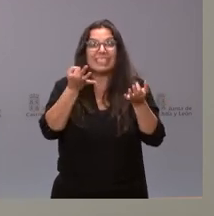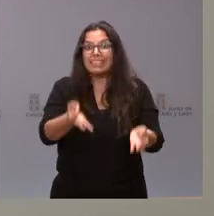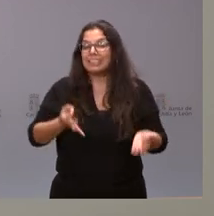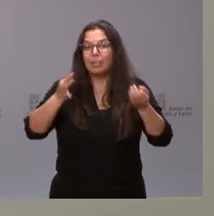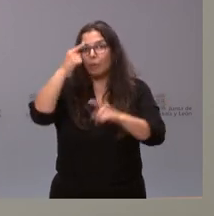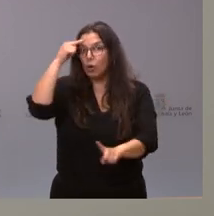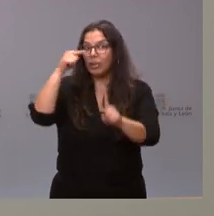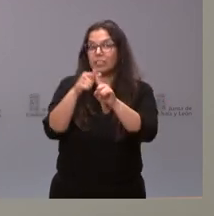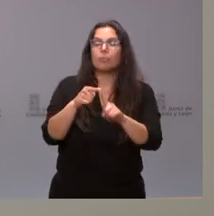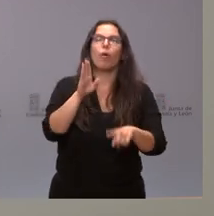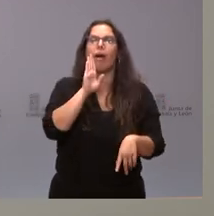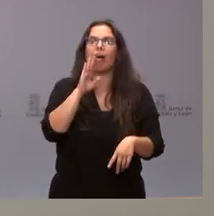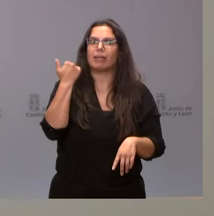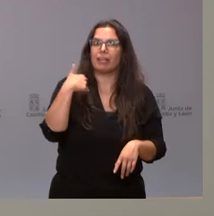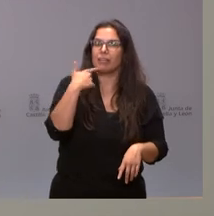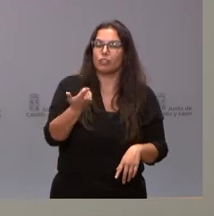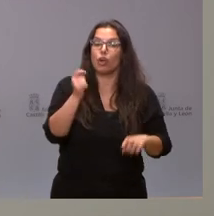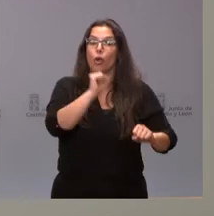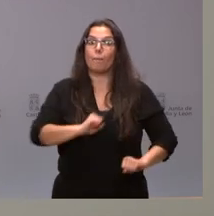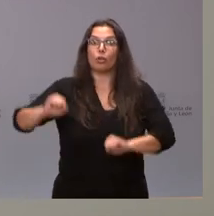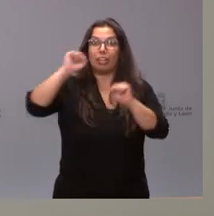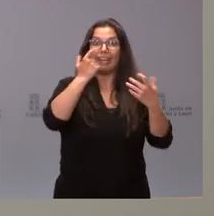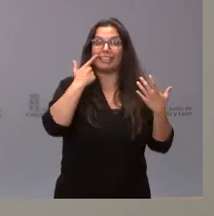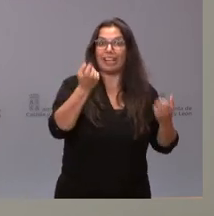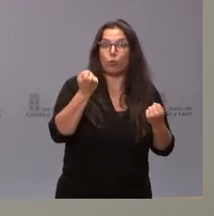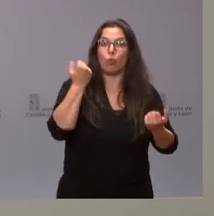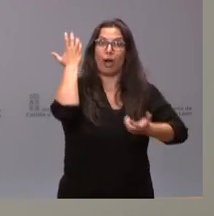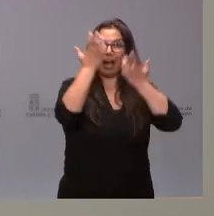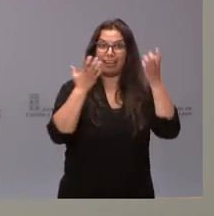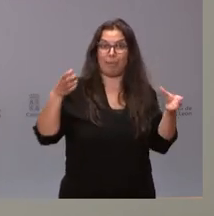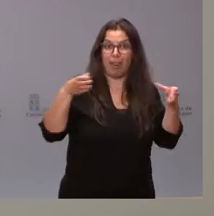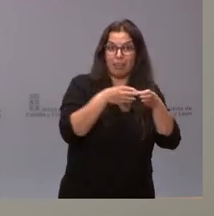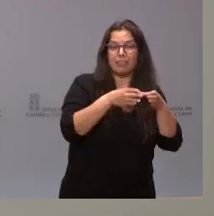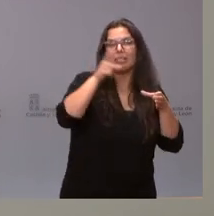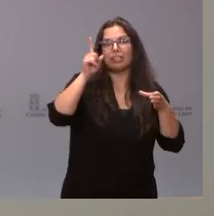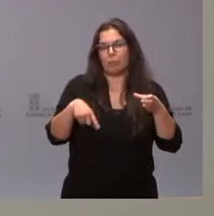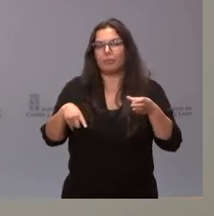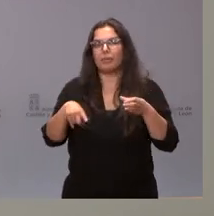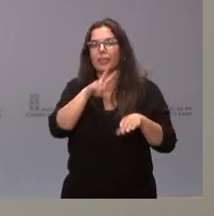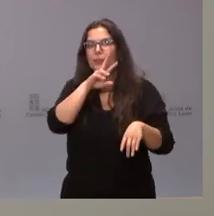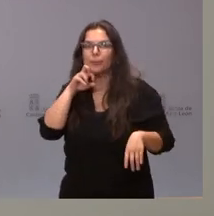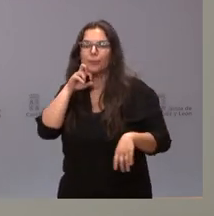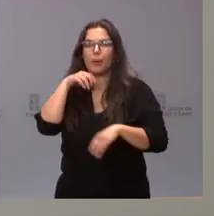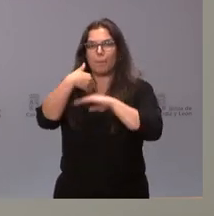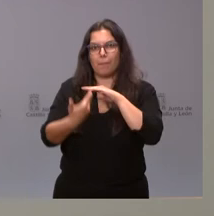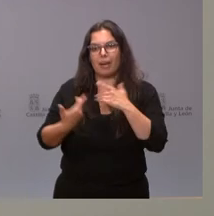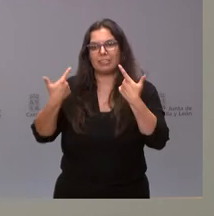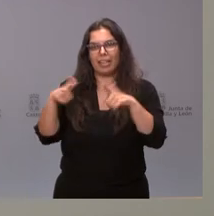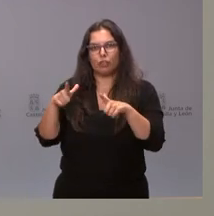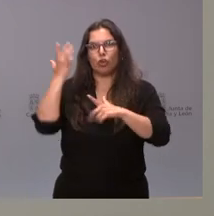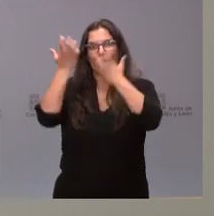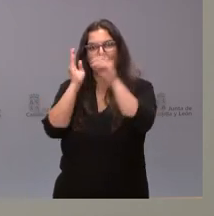que es el que ha reiterado en esta intervención, la protección de la salud de la cabaña ganadera y también la garantía del futuro del sector